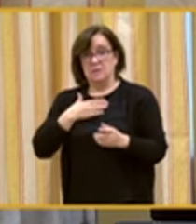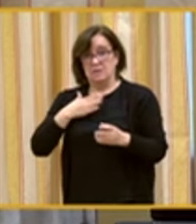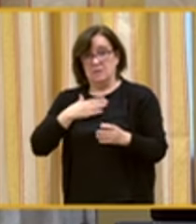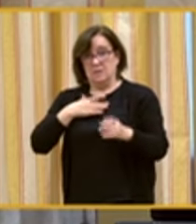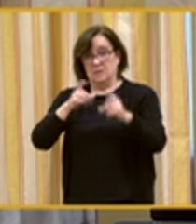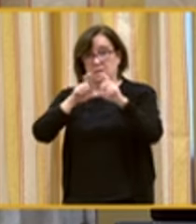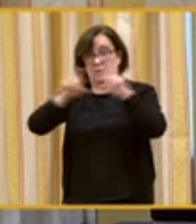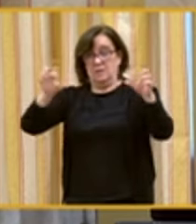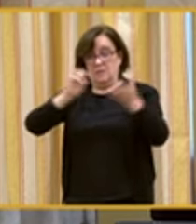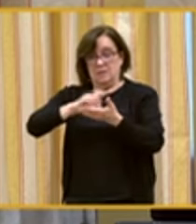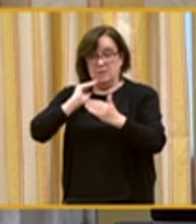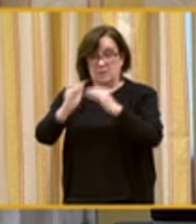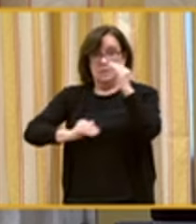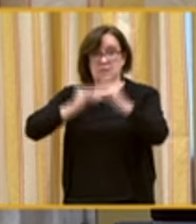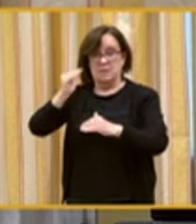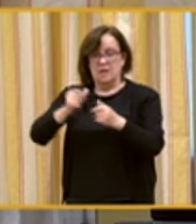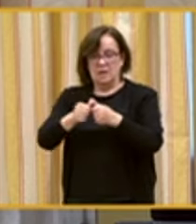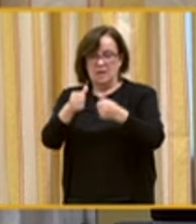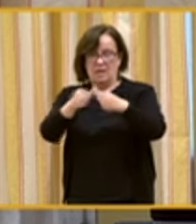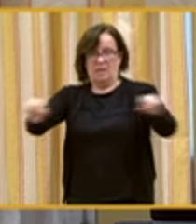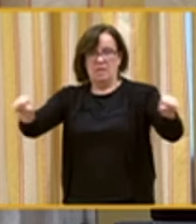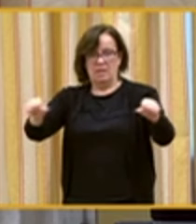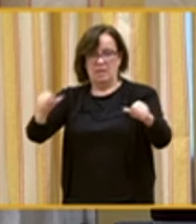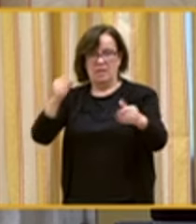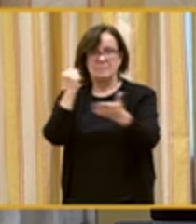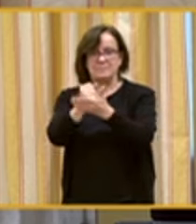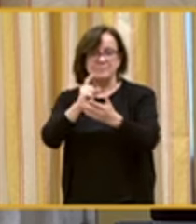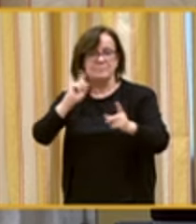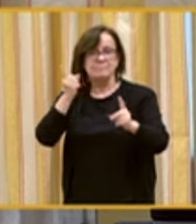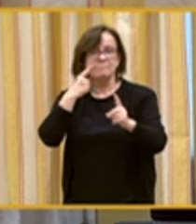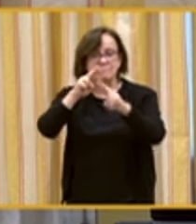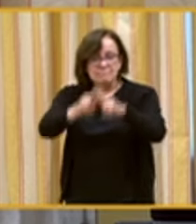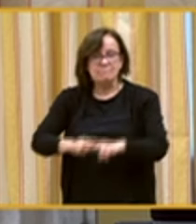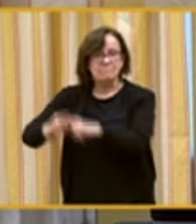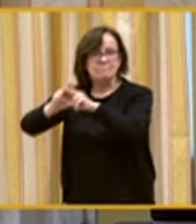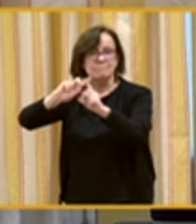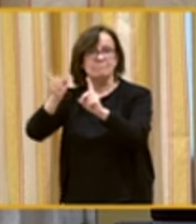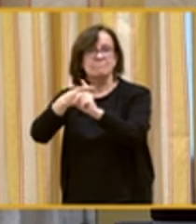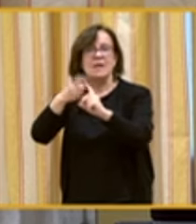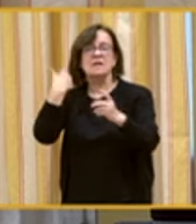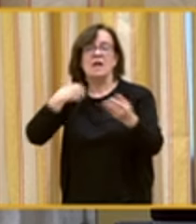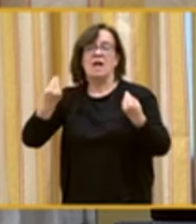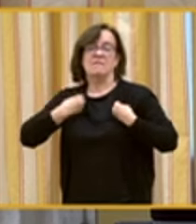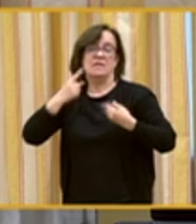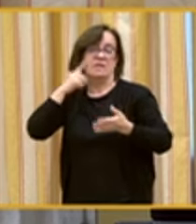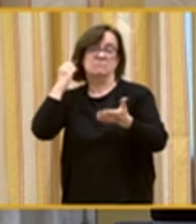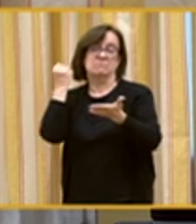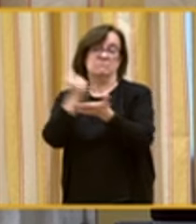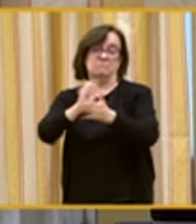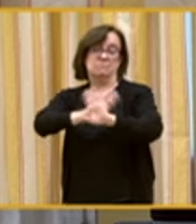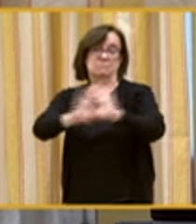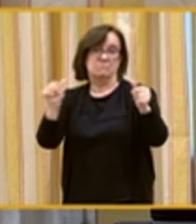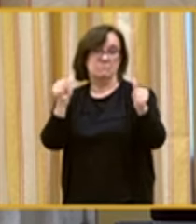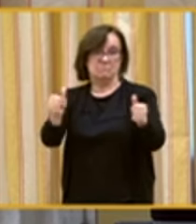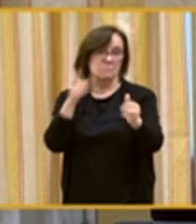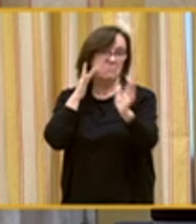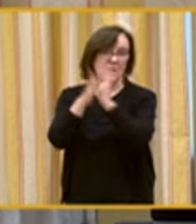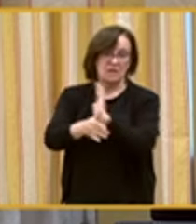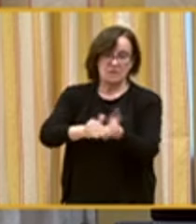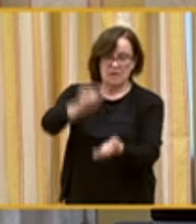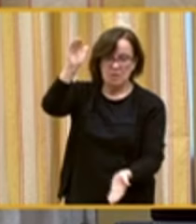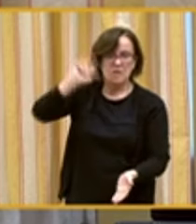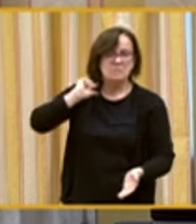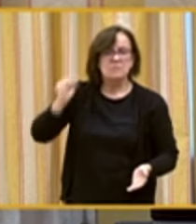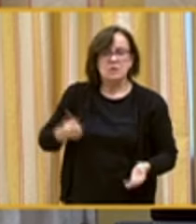superar las limitaciones de las etiquetas diagnósticas y las vidas pronosticadas y, además, reconocer la singularidad y la